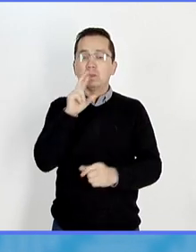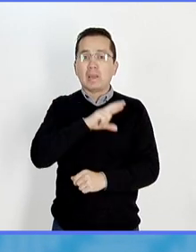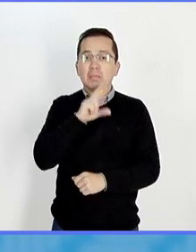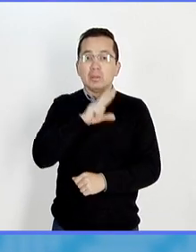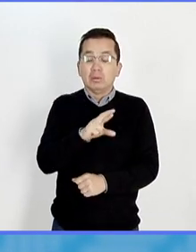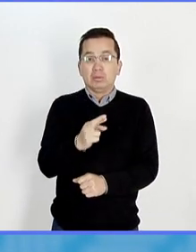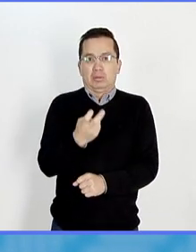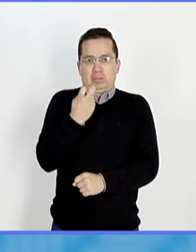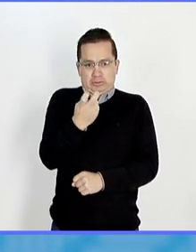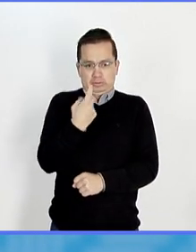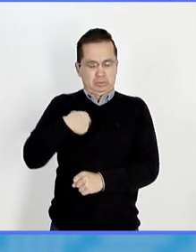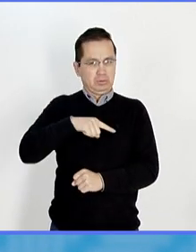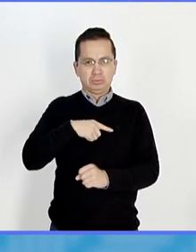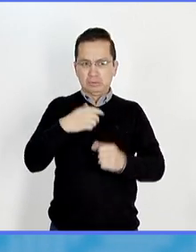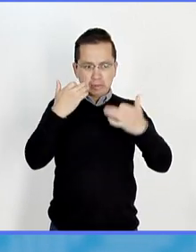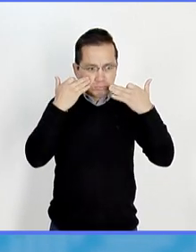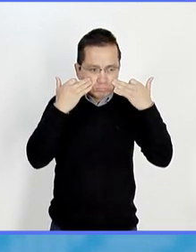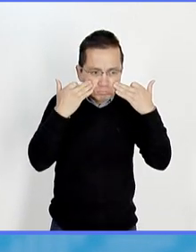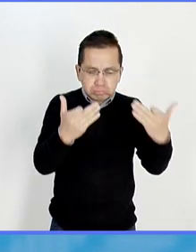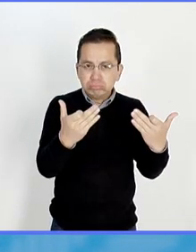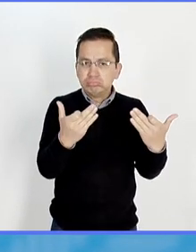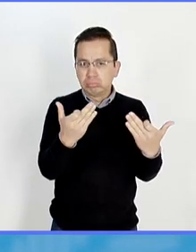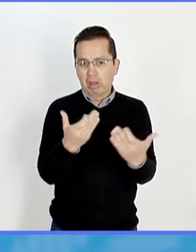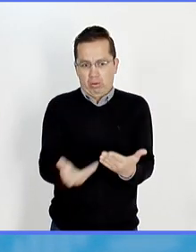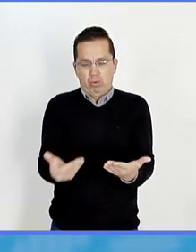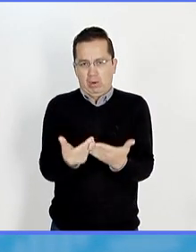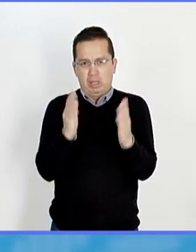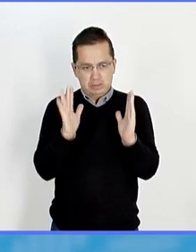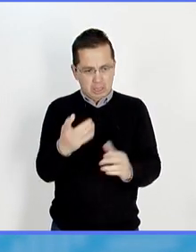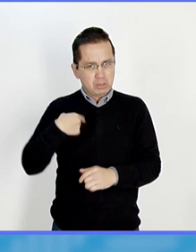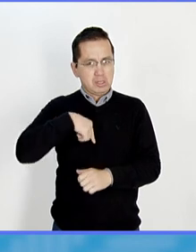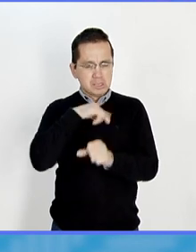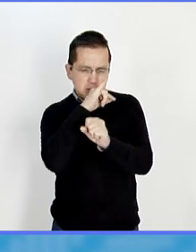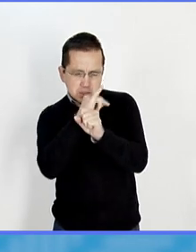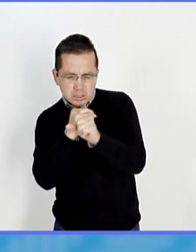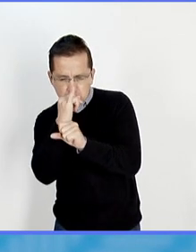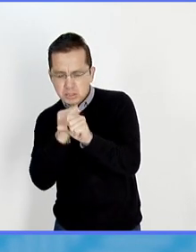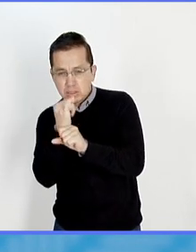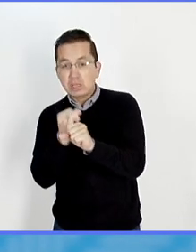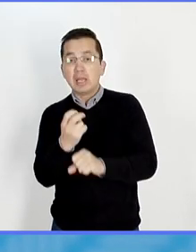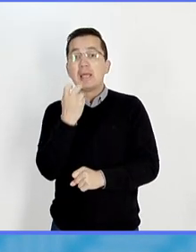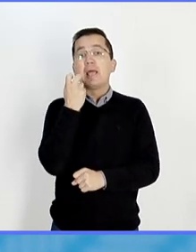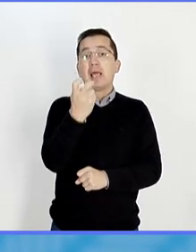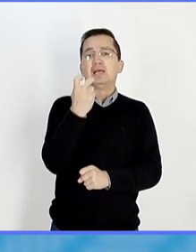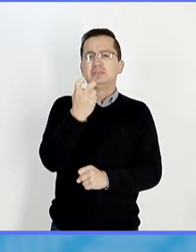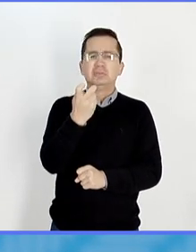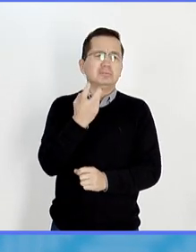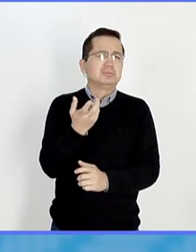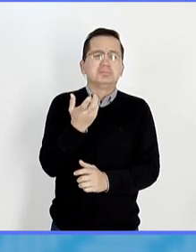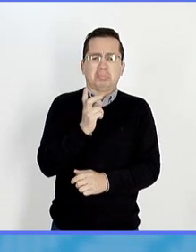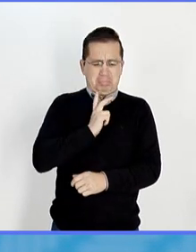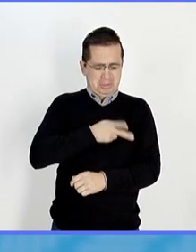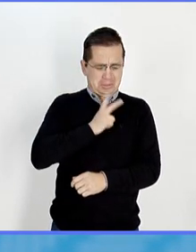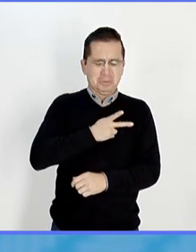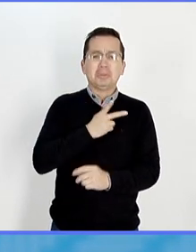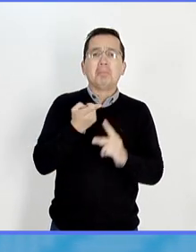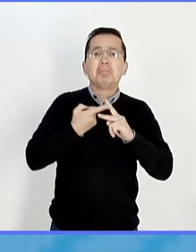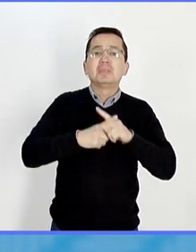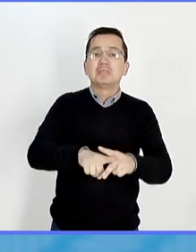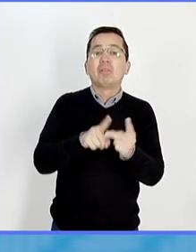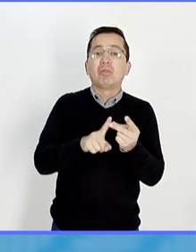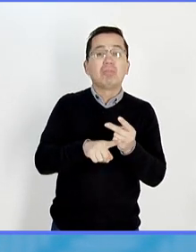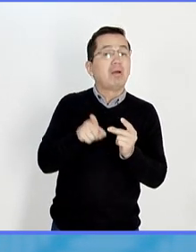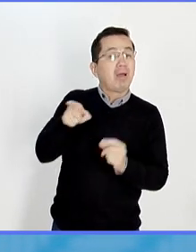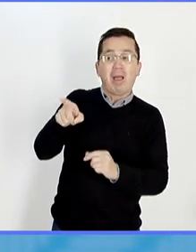podido seguir muy de cerca y con mucha información y sabemos que estos virus que normalmente se encontraban en algún animal que aún no se ha